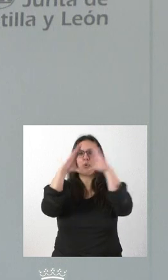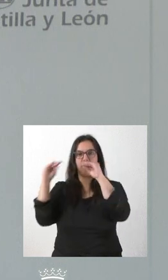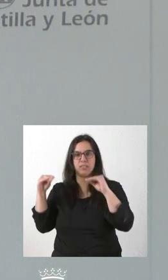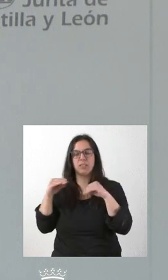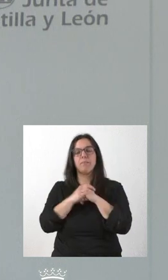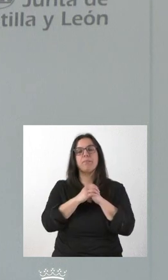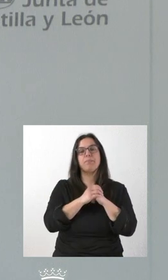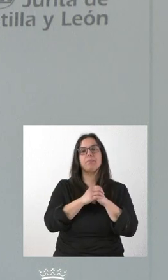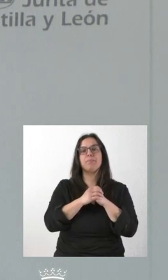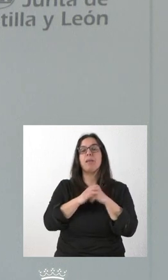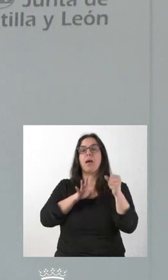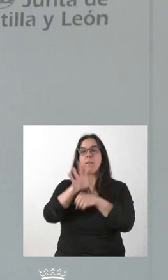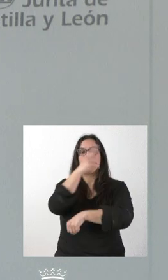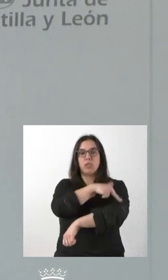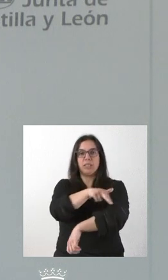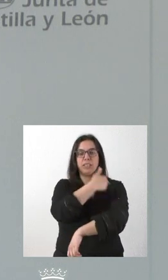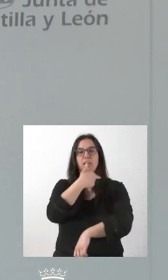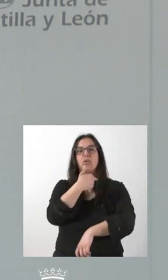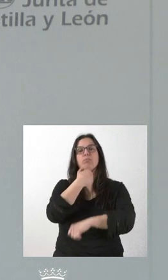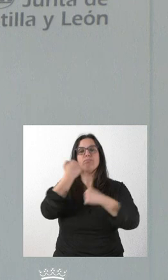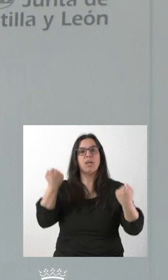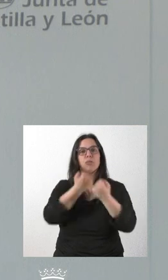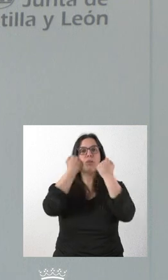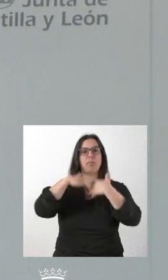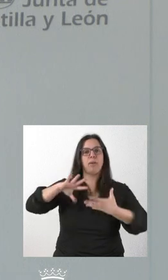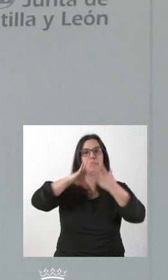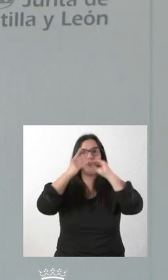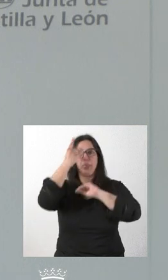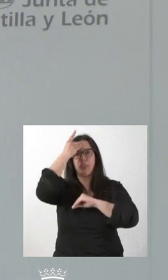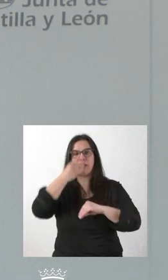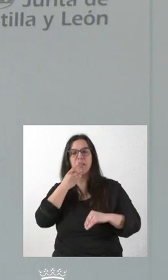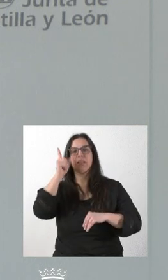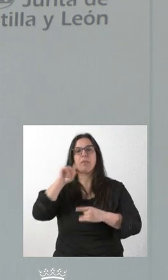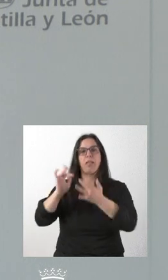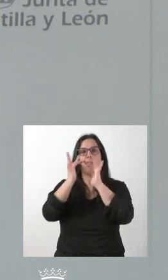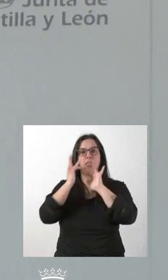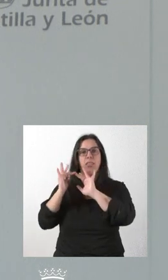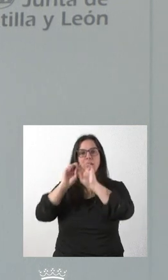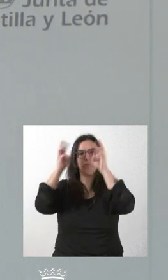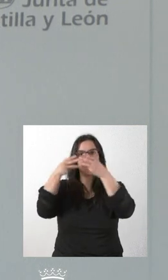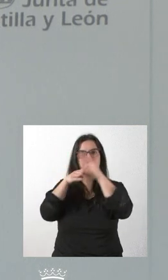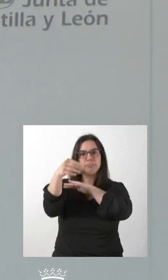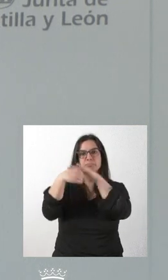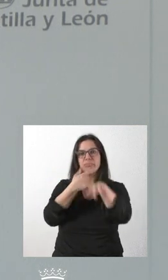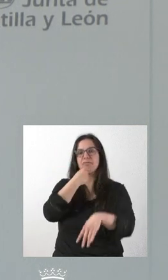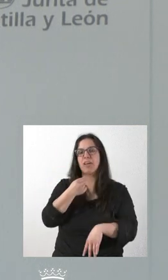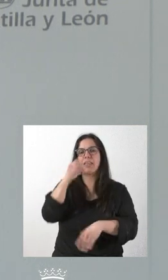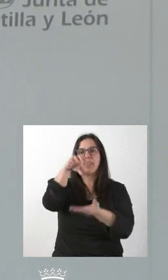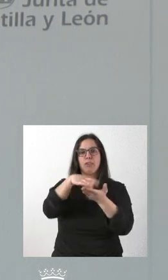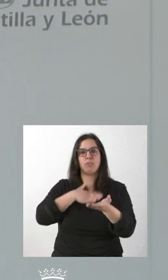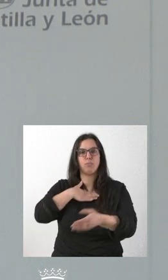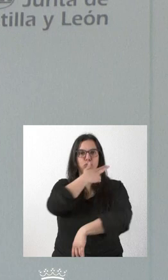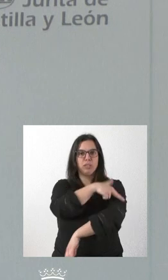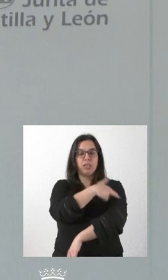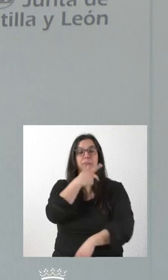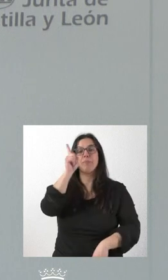en el ámbito sanitario, con actuaciones de digitalización y de conectividad de centros del SACIL y